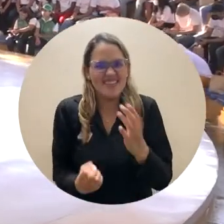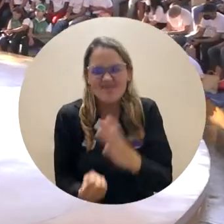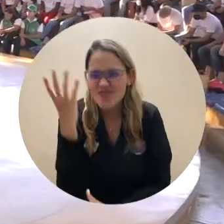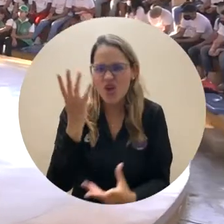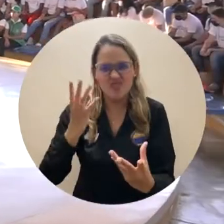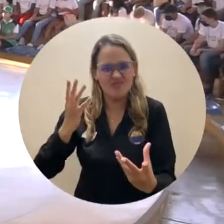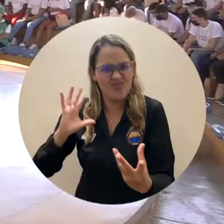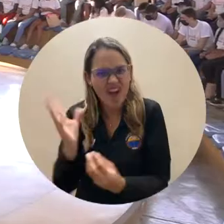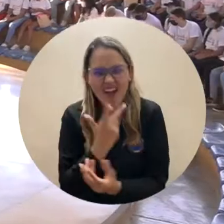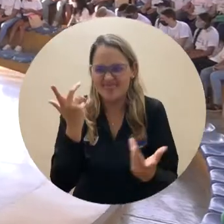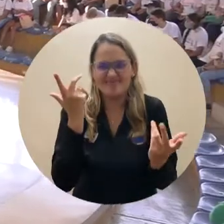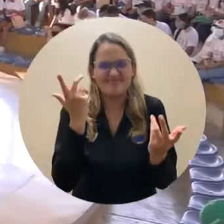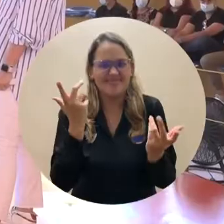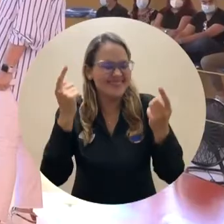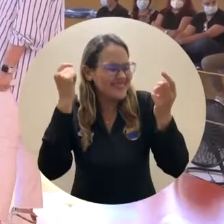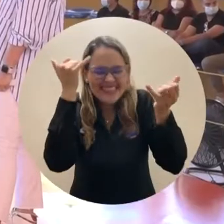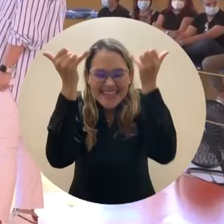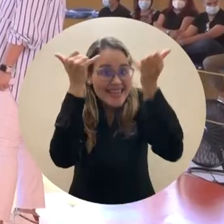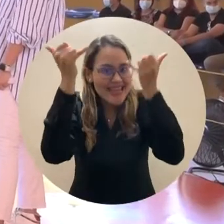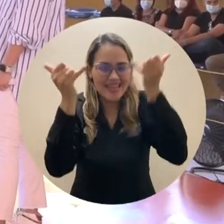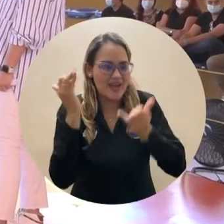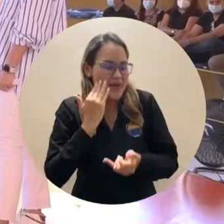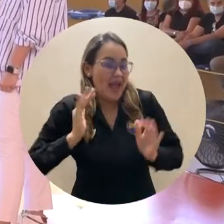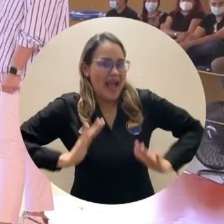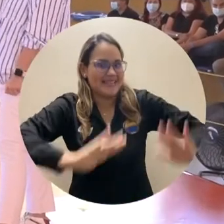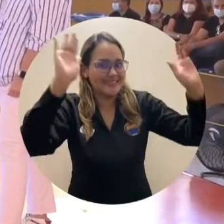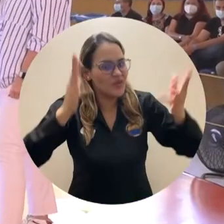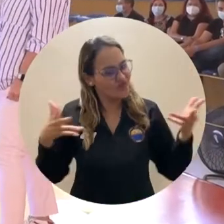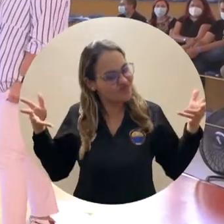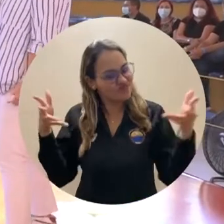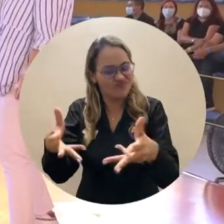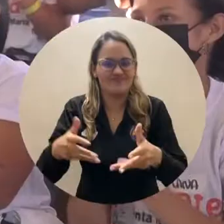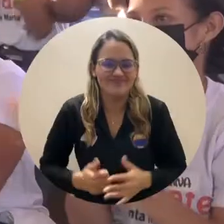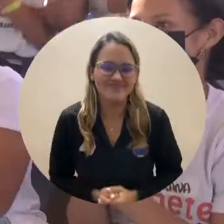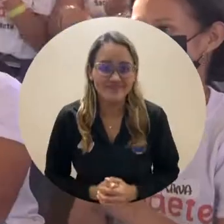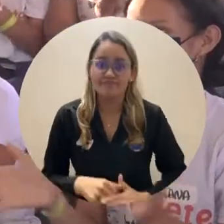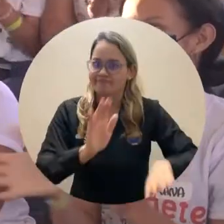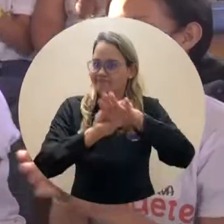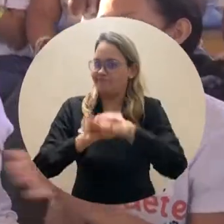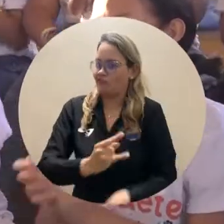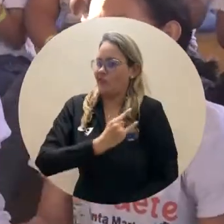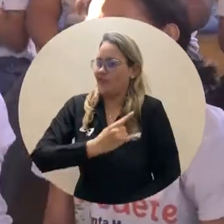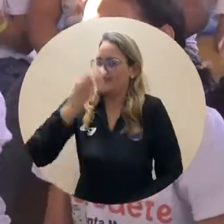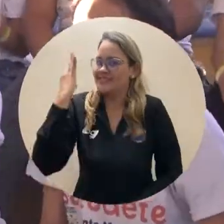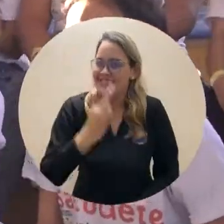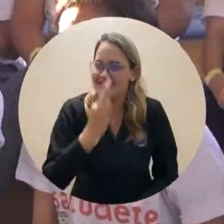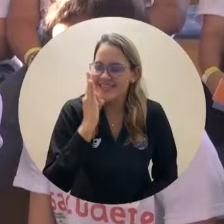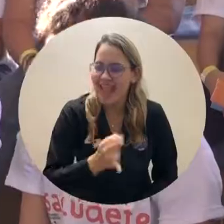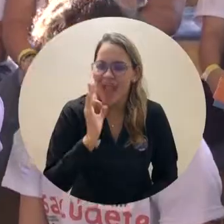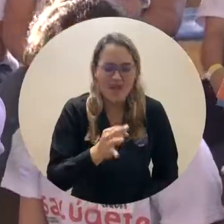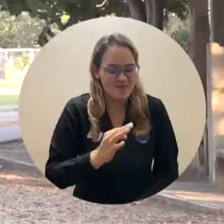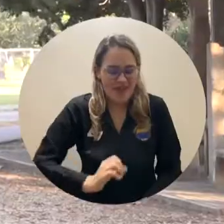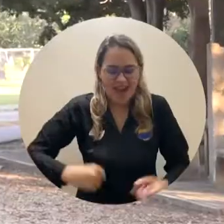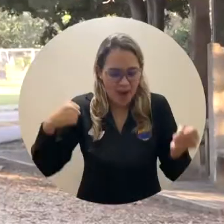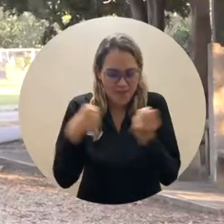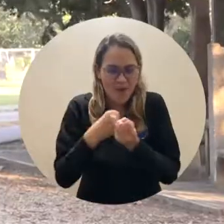habilidades, desde su creatividad, desde su innovación y desde ese poder tan grande que tiene la juventud. La universidad siempre será